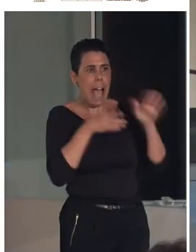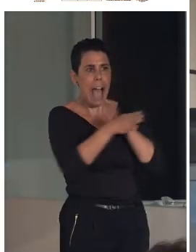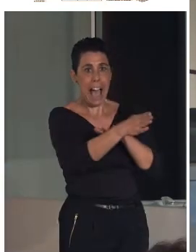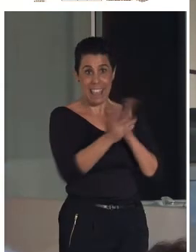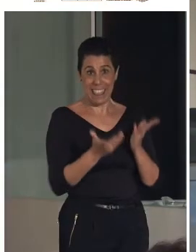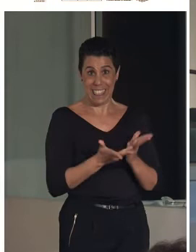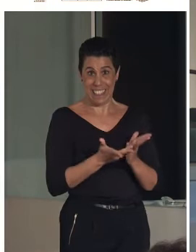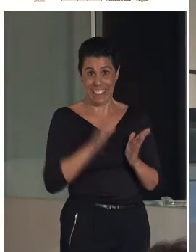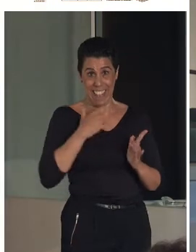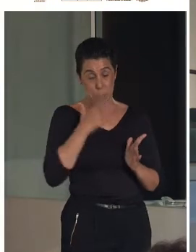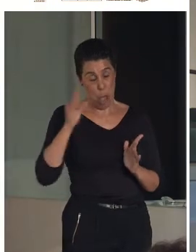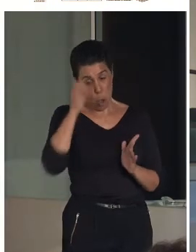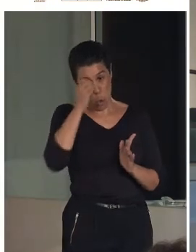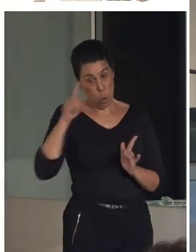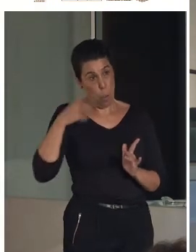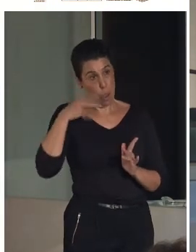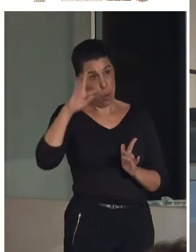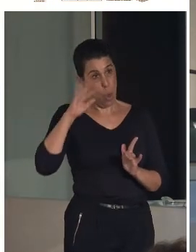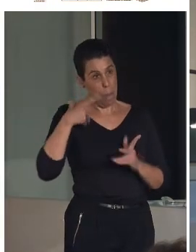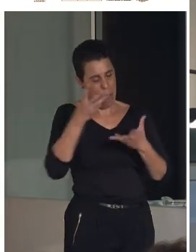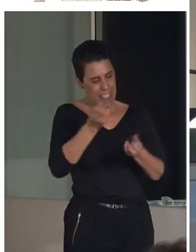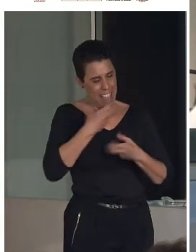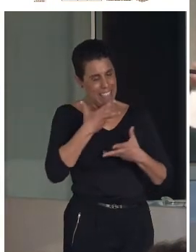mirada nos va a aportar mucho, Victoria. Gracias.